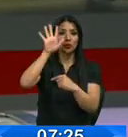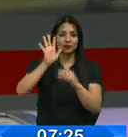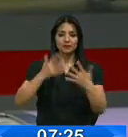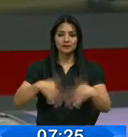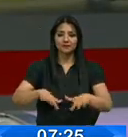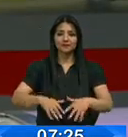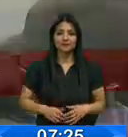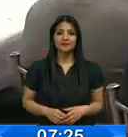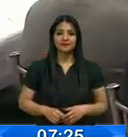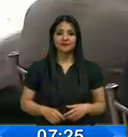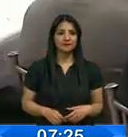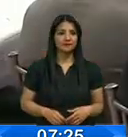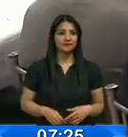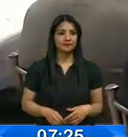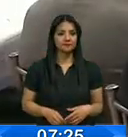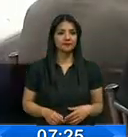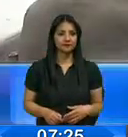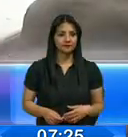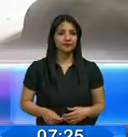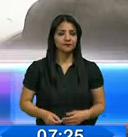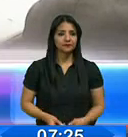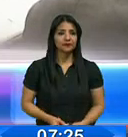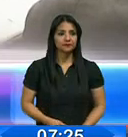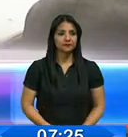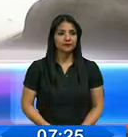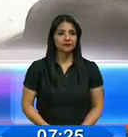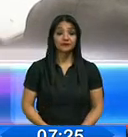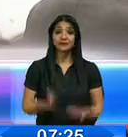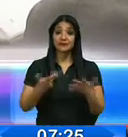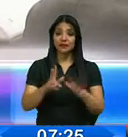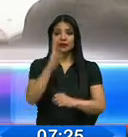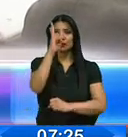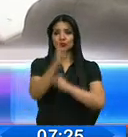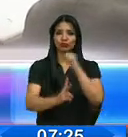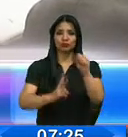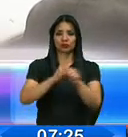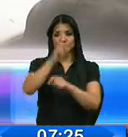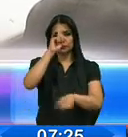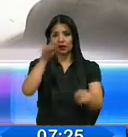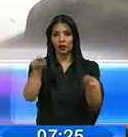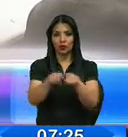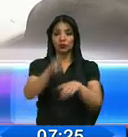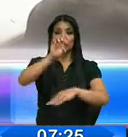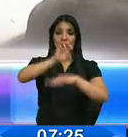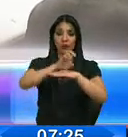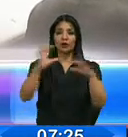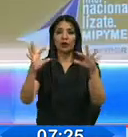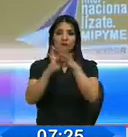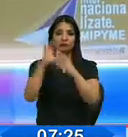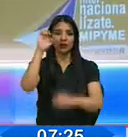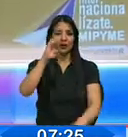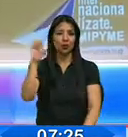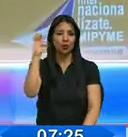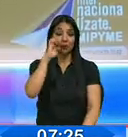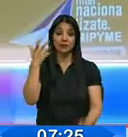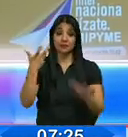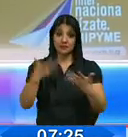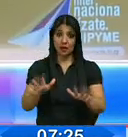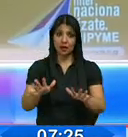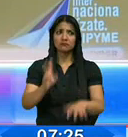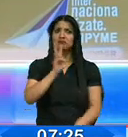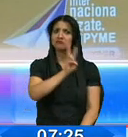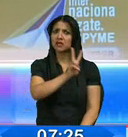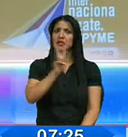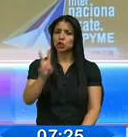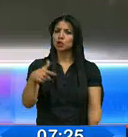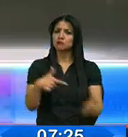Veamos. Al cumplirse dos años de la vigencia del convenio de Ecuador con la Unión Europea, se han generado 22 mil